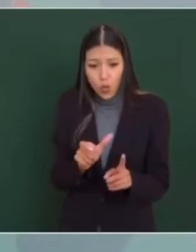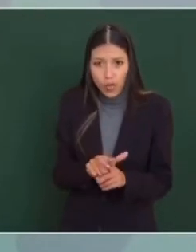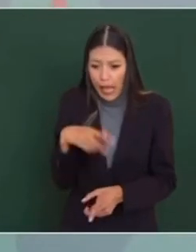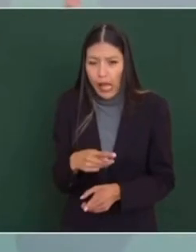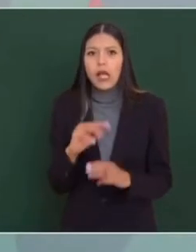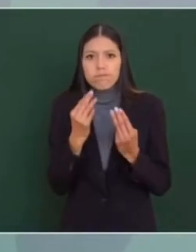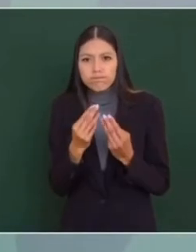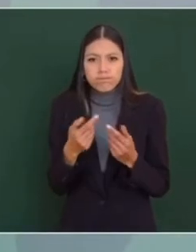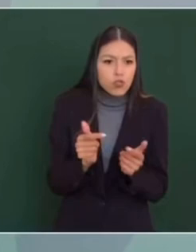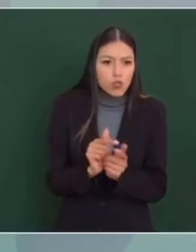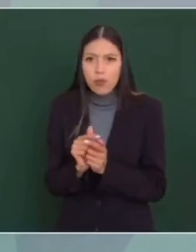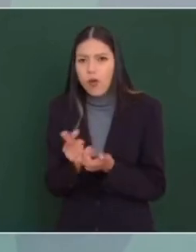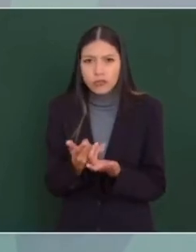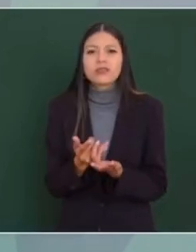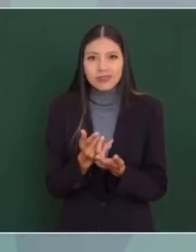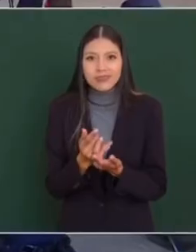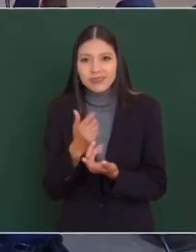a la mafia.